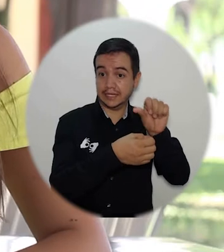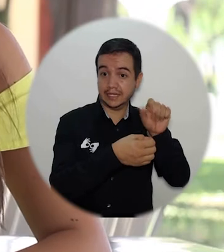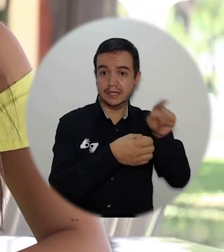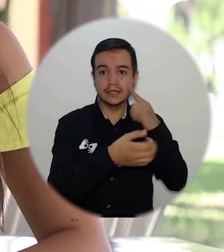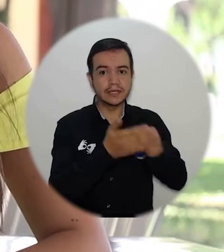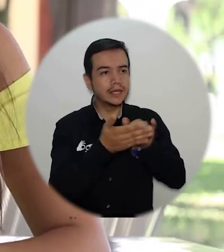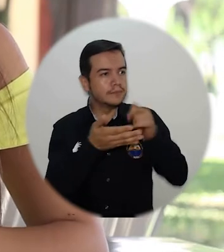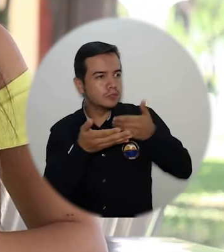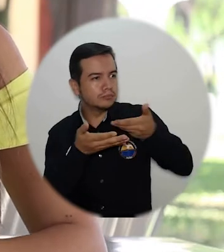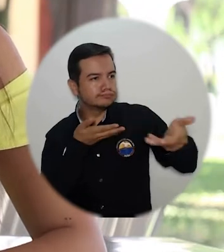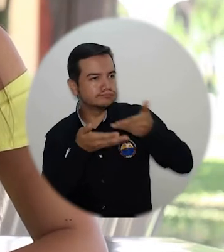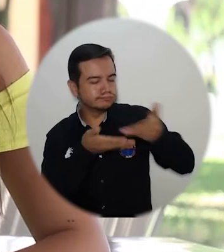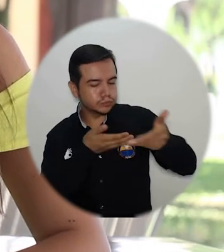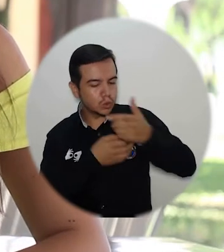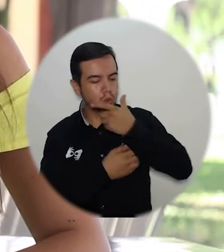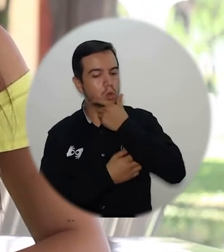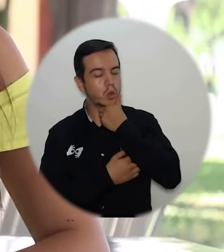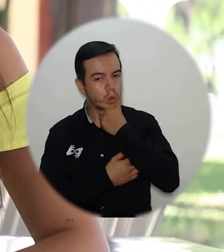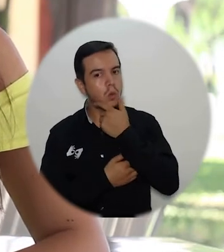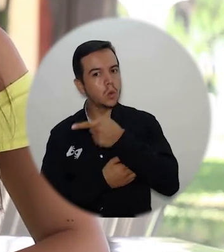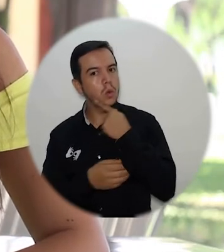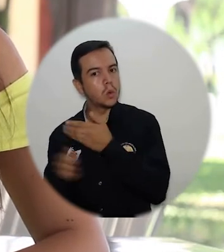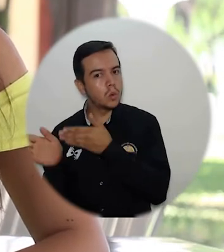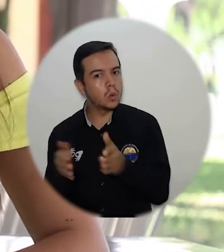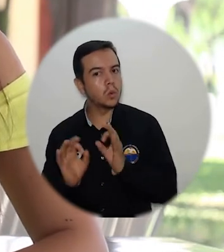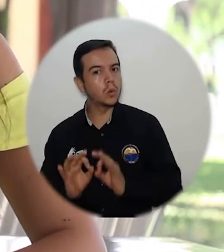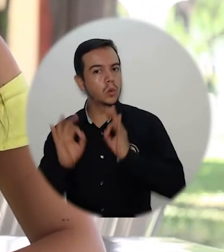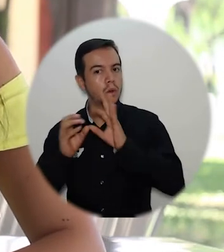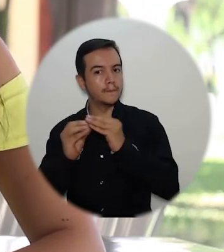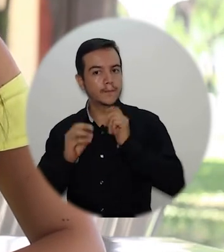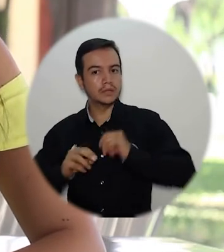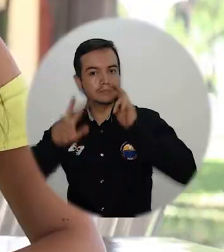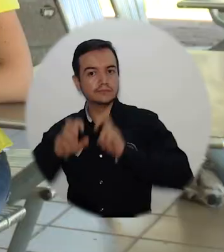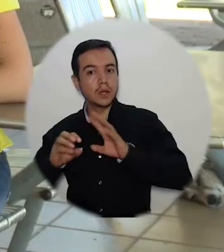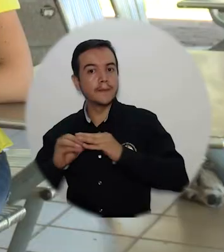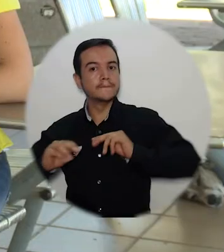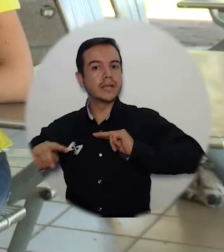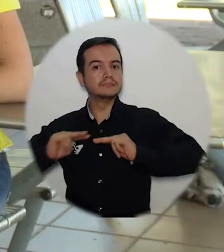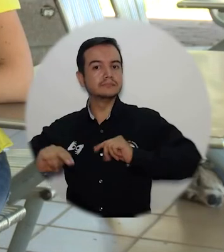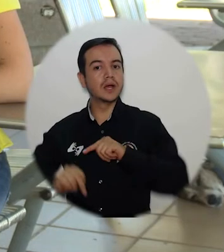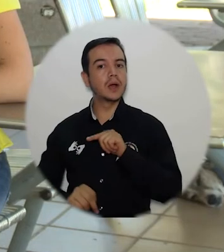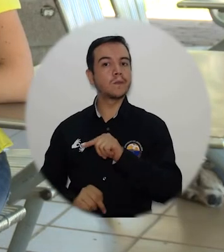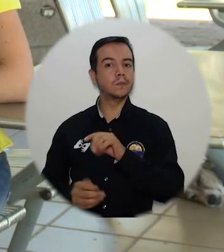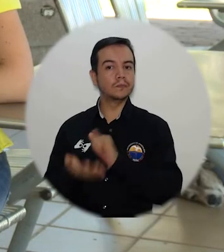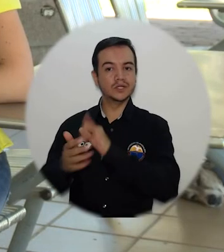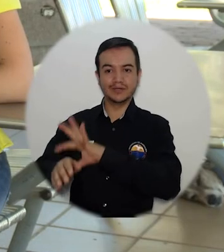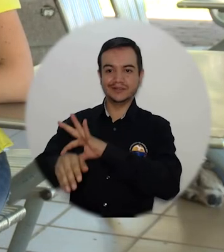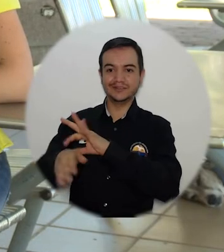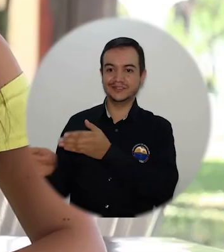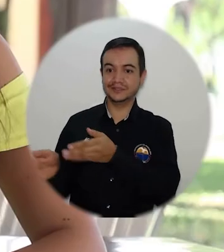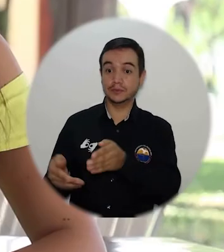A continuación, conozcamos conclusiones de este importante encuentro entre la comunidad académica de Uni Magdalena y los pares